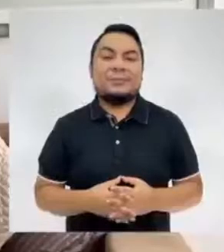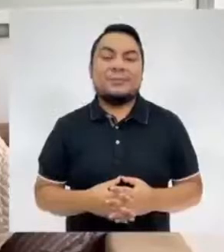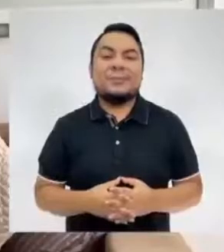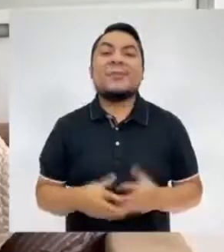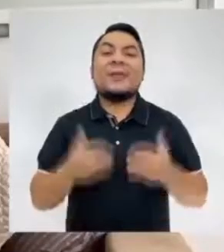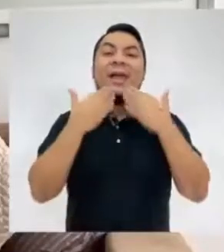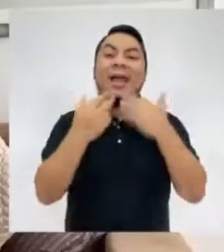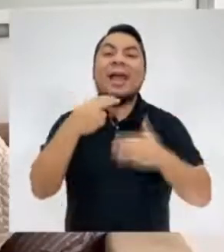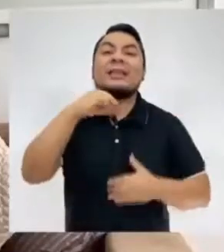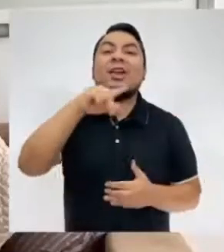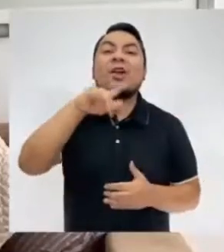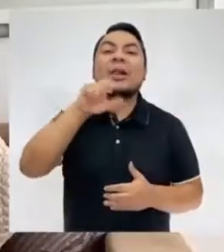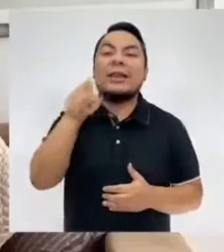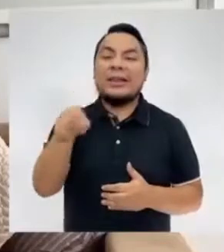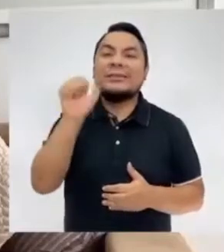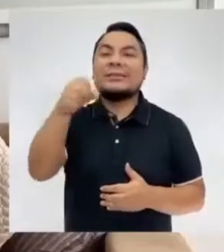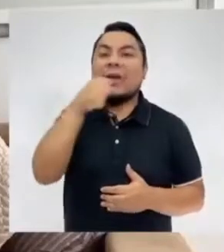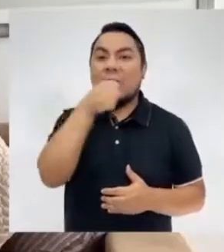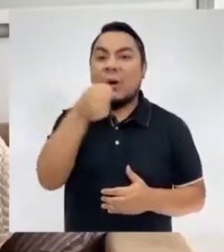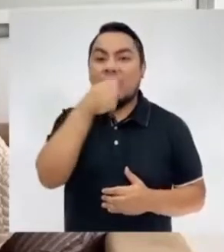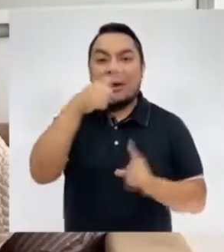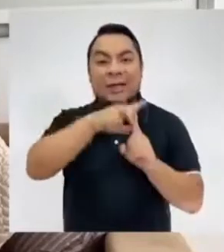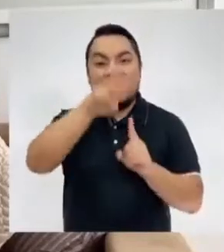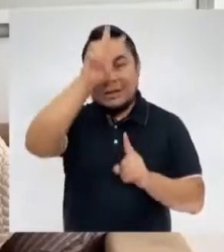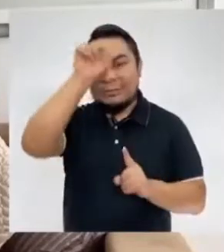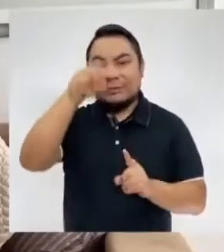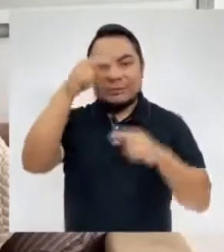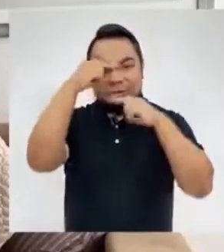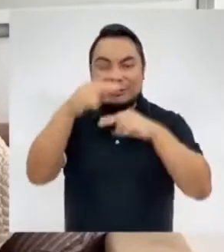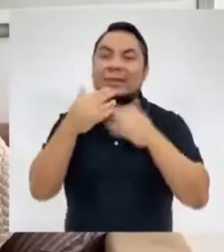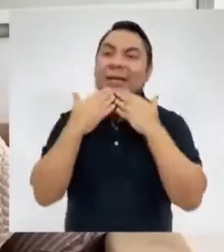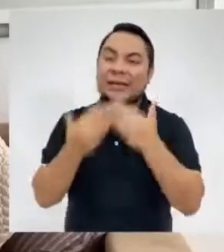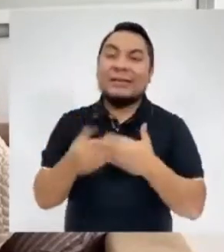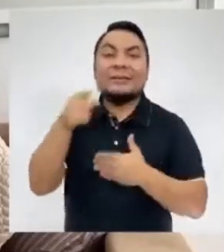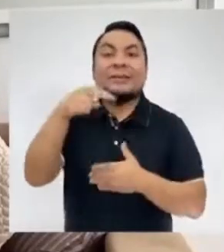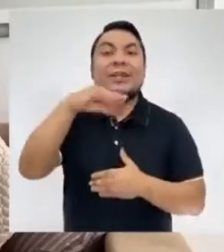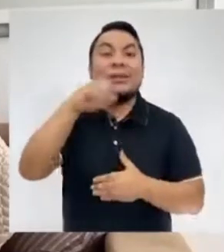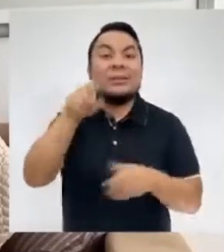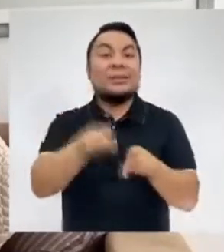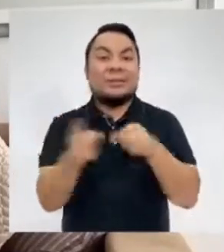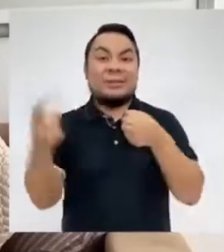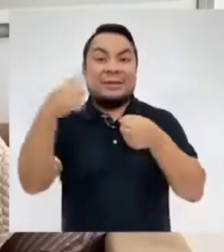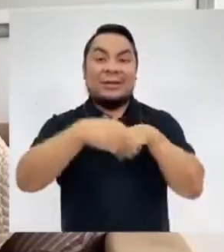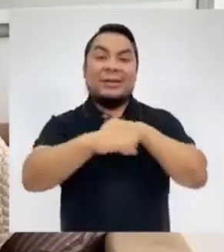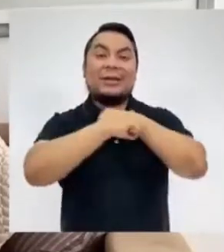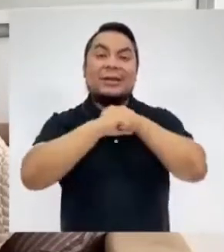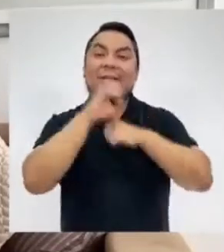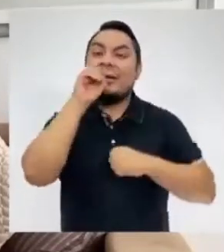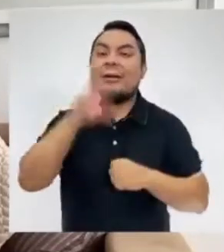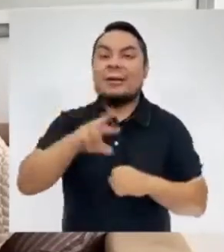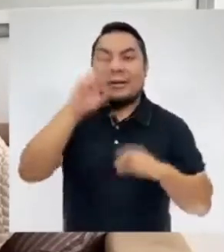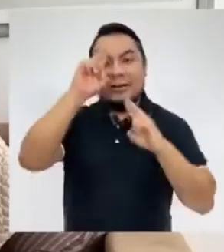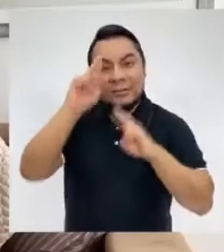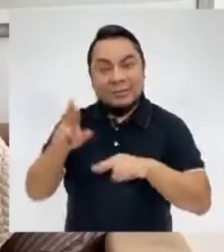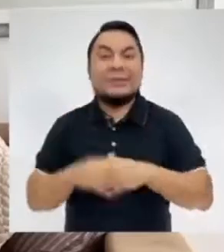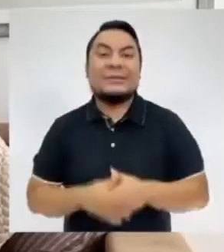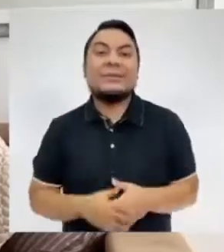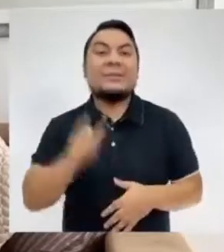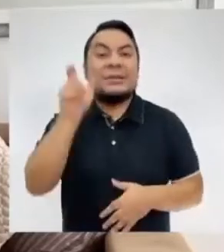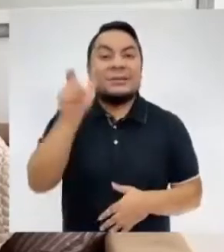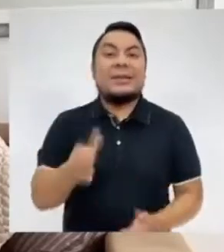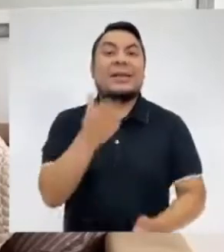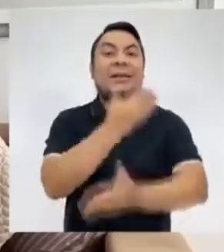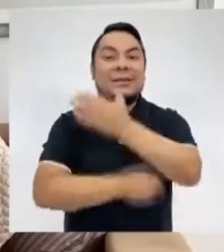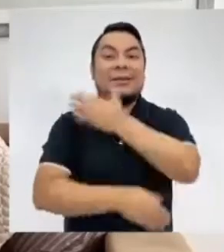Gracias a Nicolás Salazar, conductor de TV Perú Noticias. Nicolás también se unió a la campaña Dígalo con Respeto,